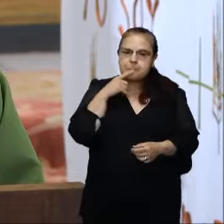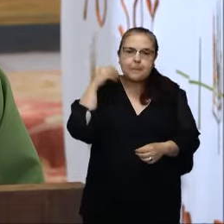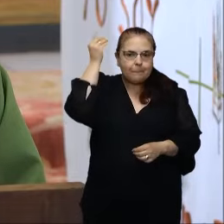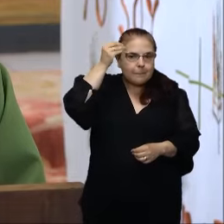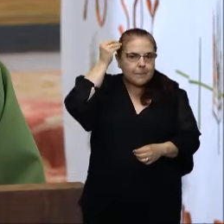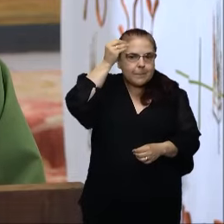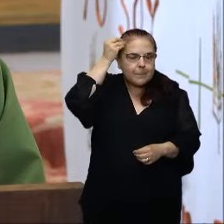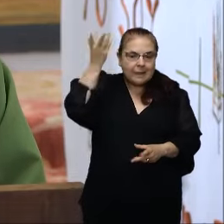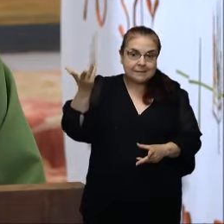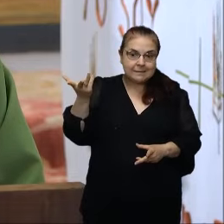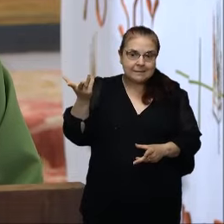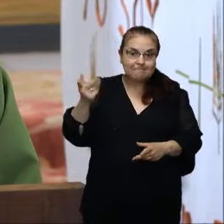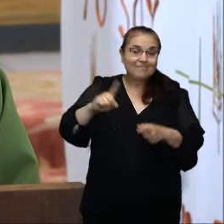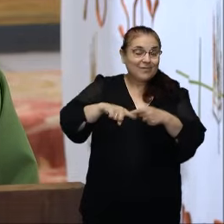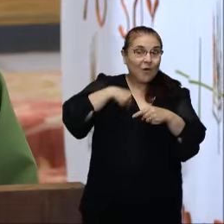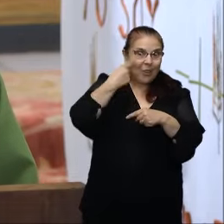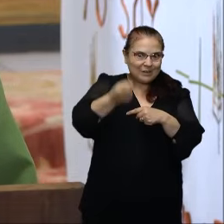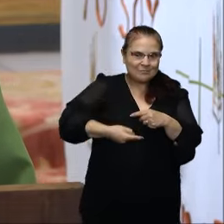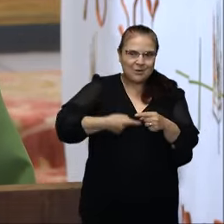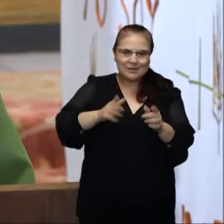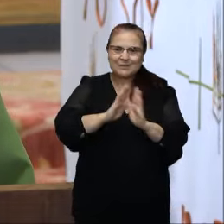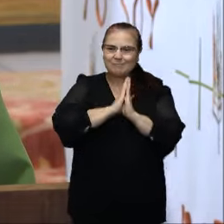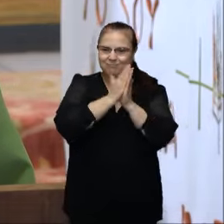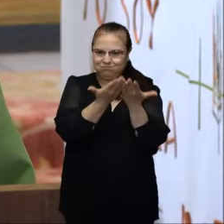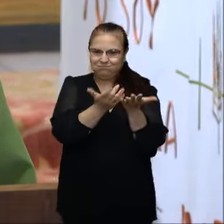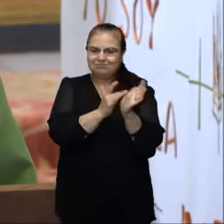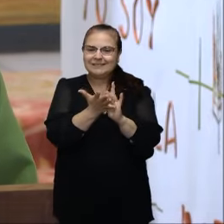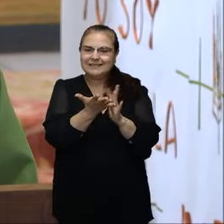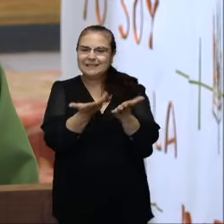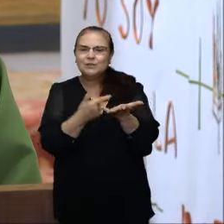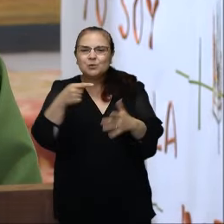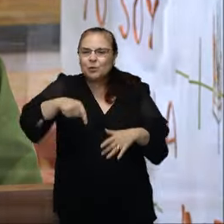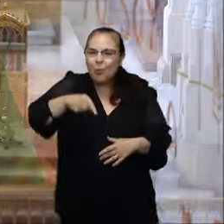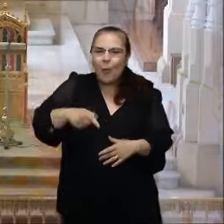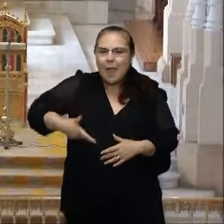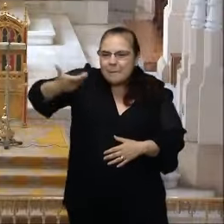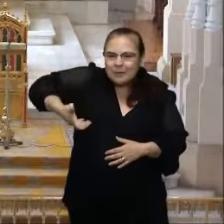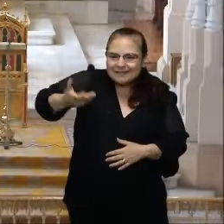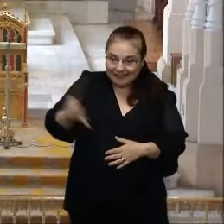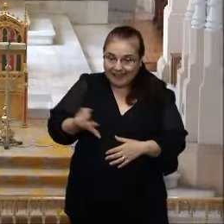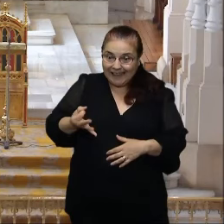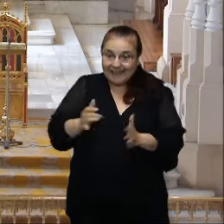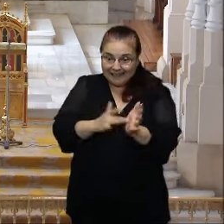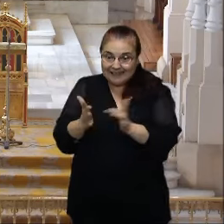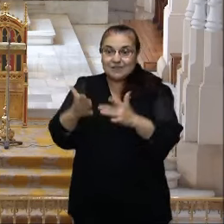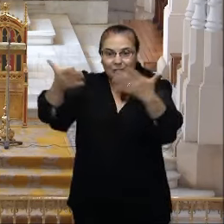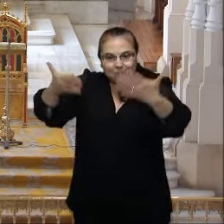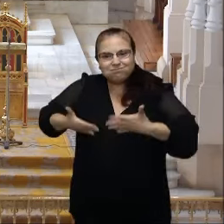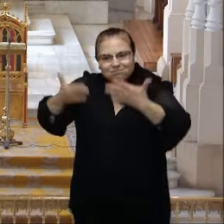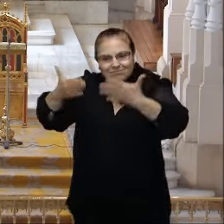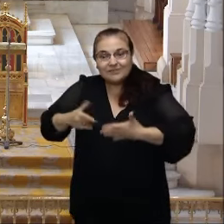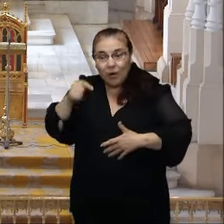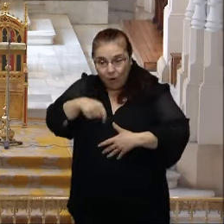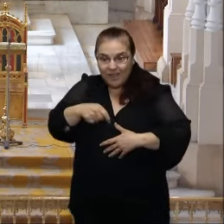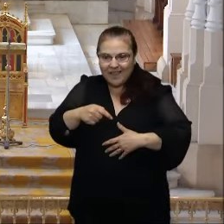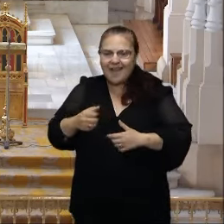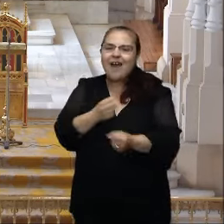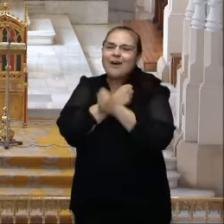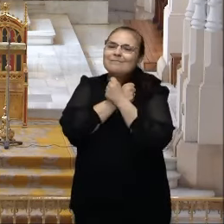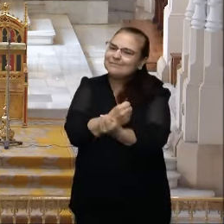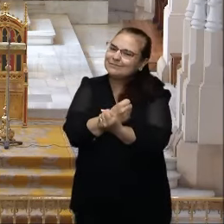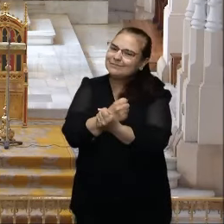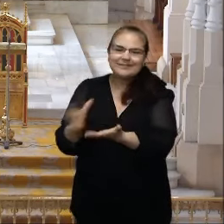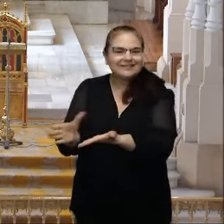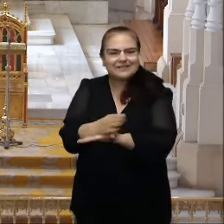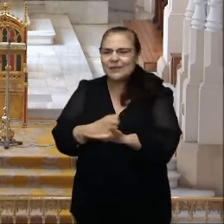en el Evangelio nos vuelve a centrar y a decir ¿qué es lo más importante que tienes que vivir? Pues Cristo nos invita hoy a que le amemos con toda